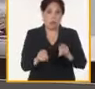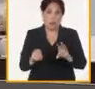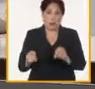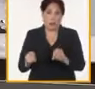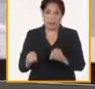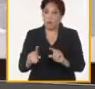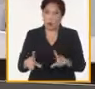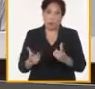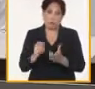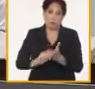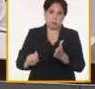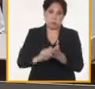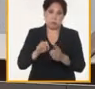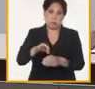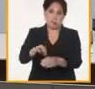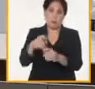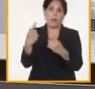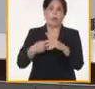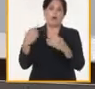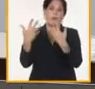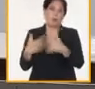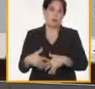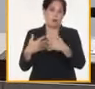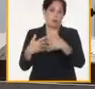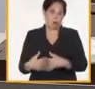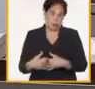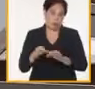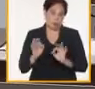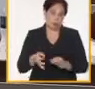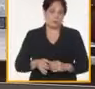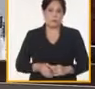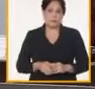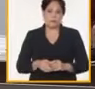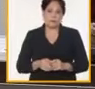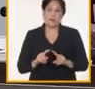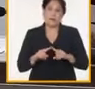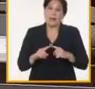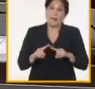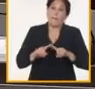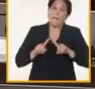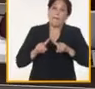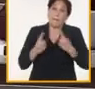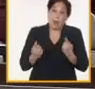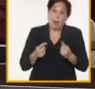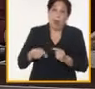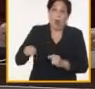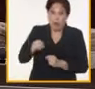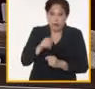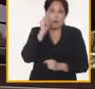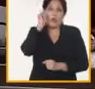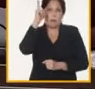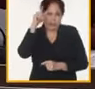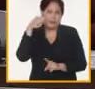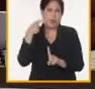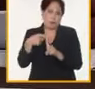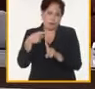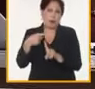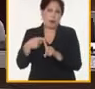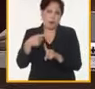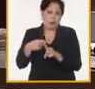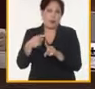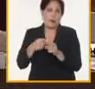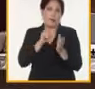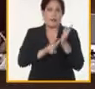incumplimiento de los planes de siembra y producción de estos cultivos. No obstante, existen experiencias positivas en